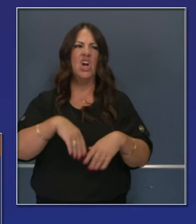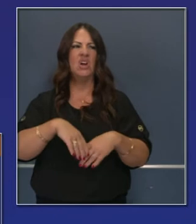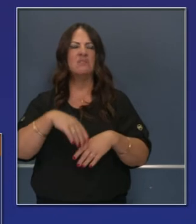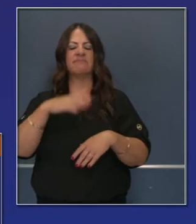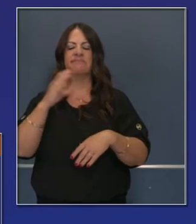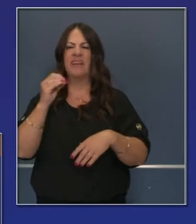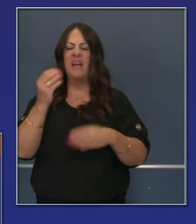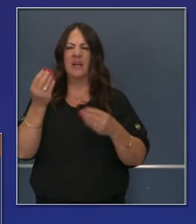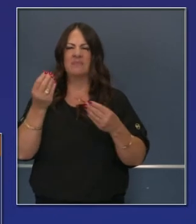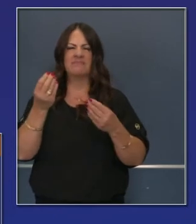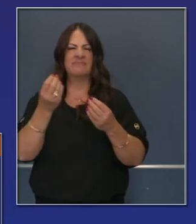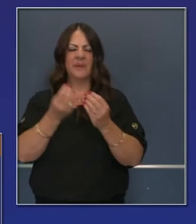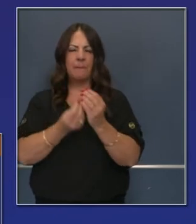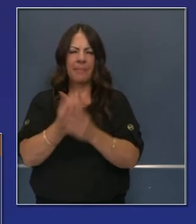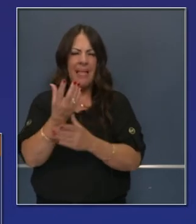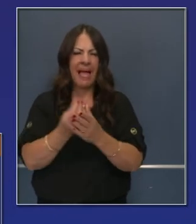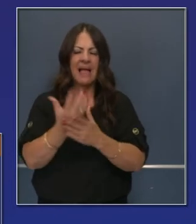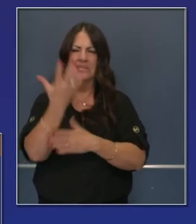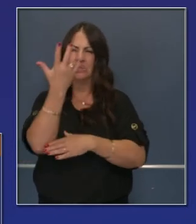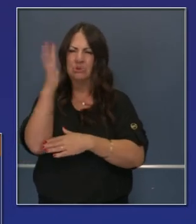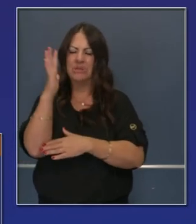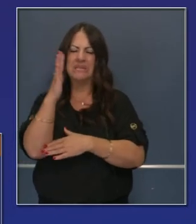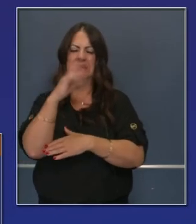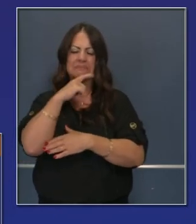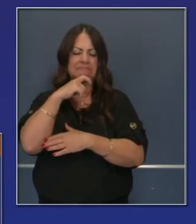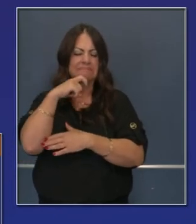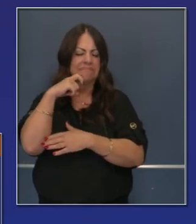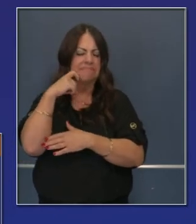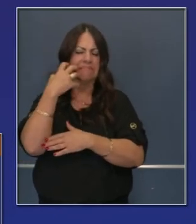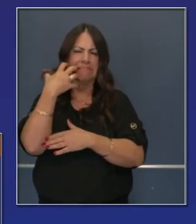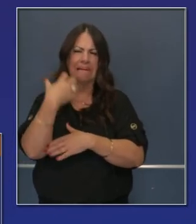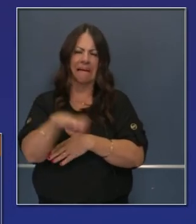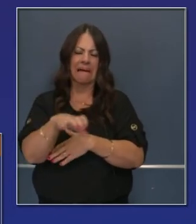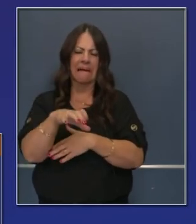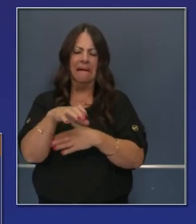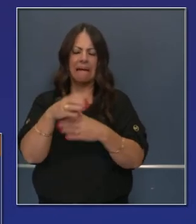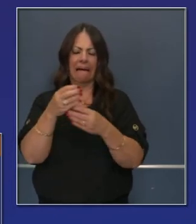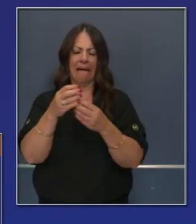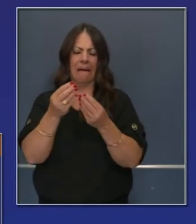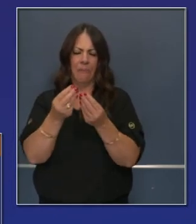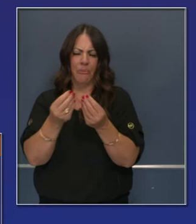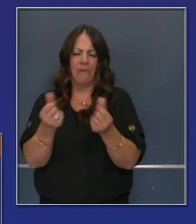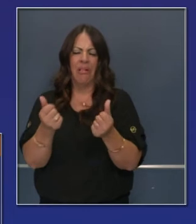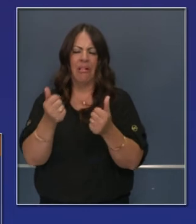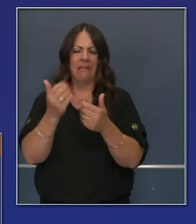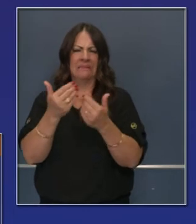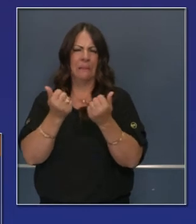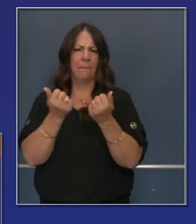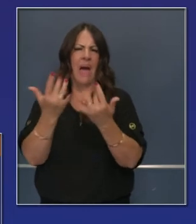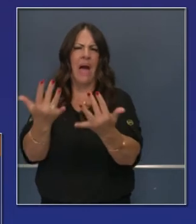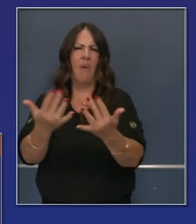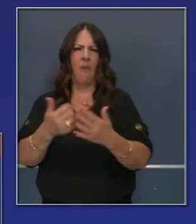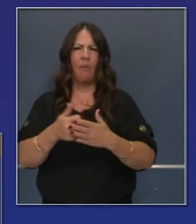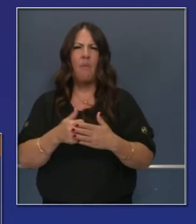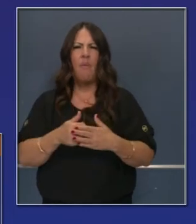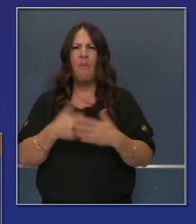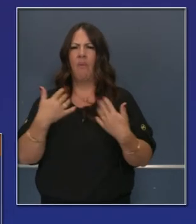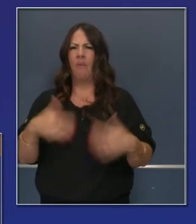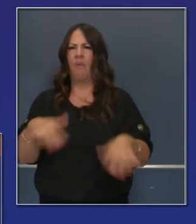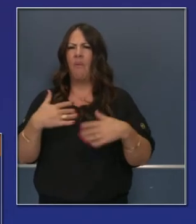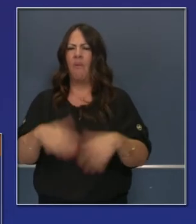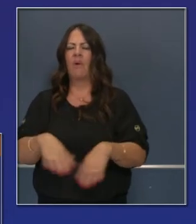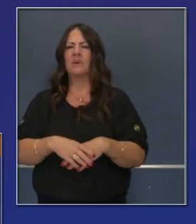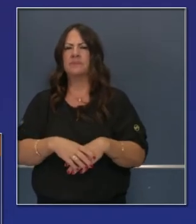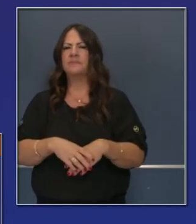más caliente y lo seco más seco. El 75% contenido, eso fue la semana pasada. Hoy, 82%